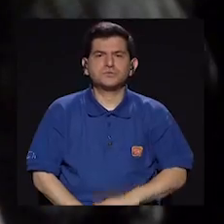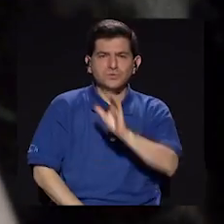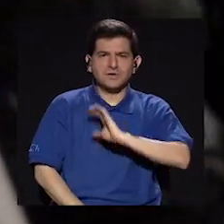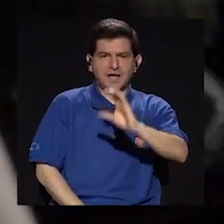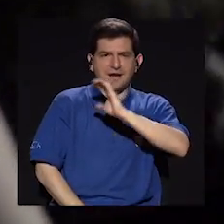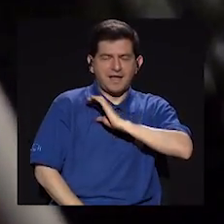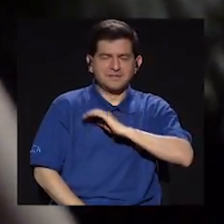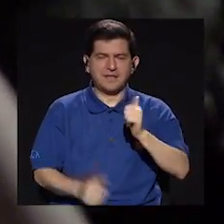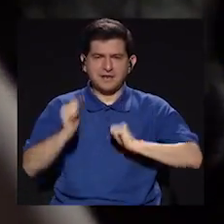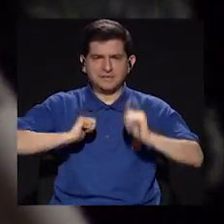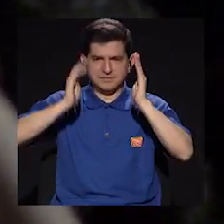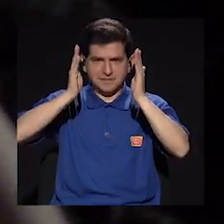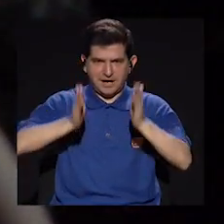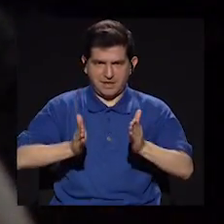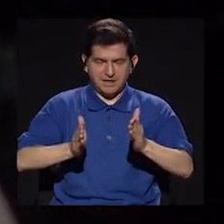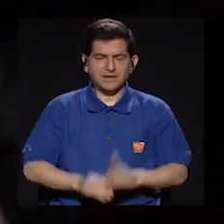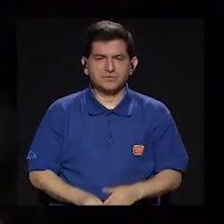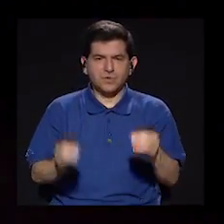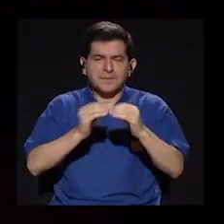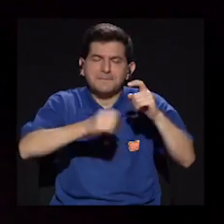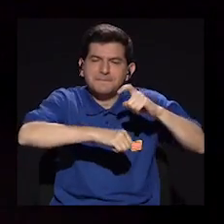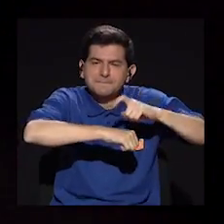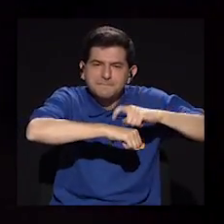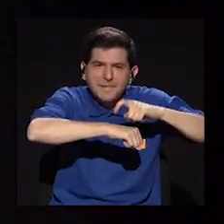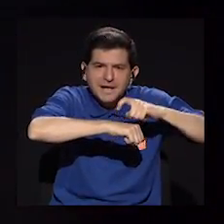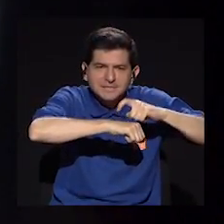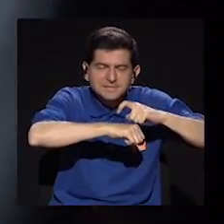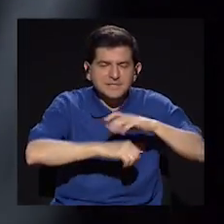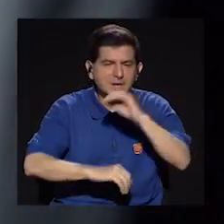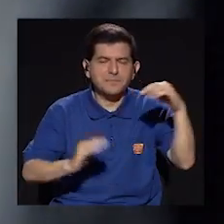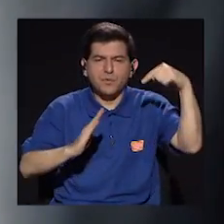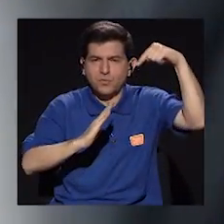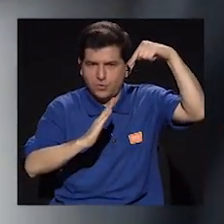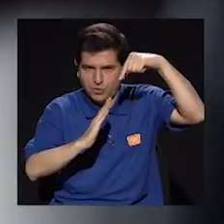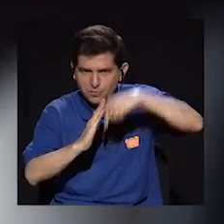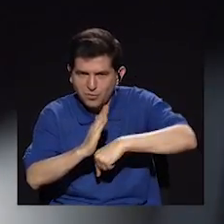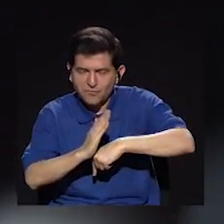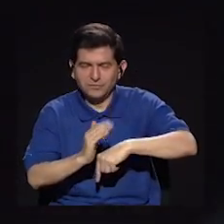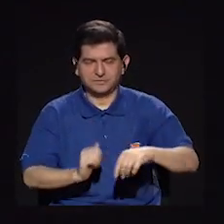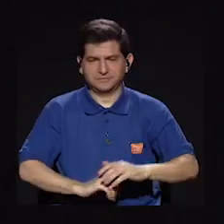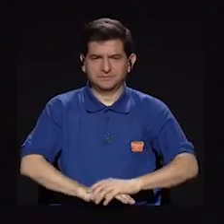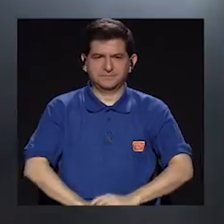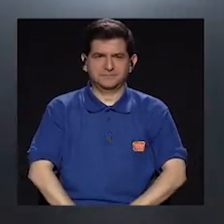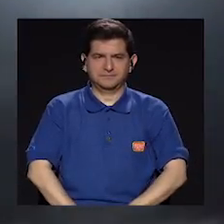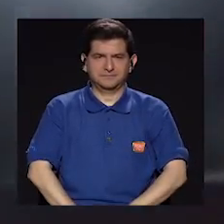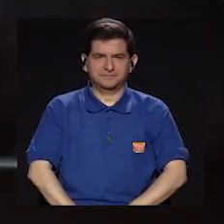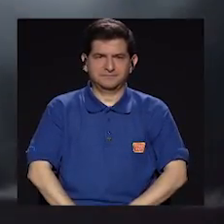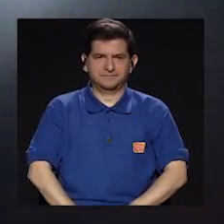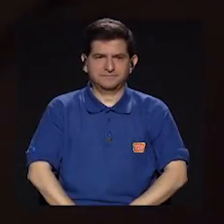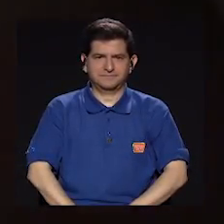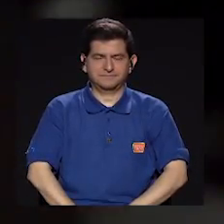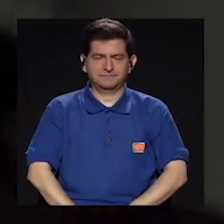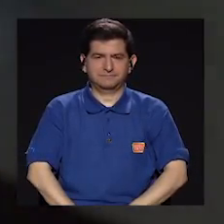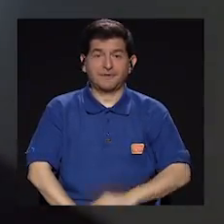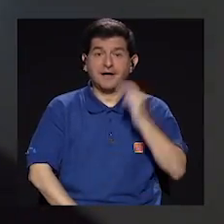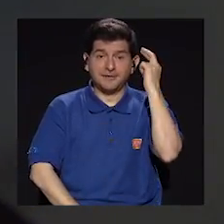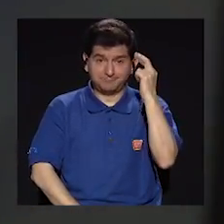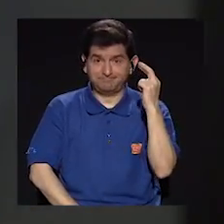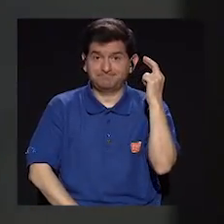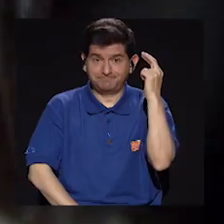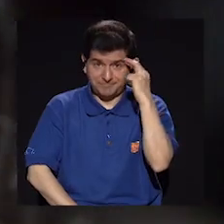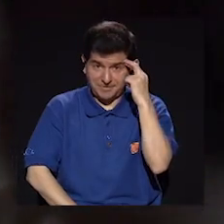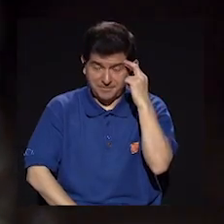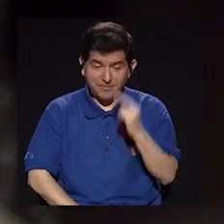registro actoral como con muchísimo más tiempo y más profundidad. Y de ahí fue,